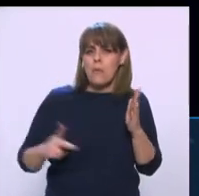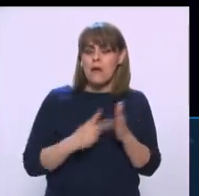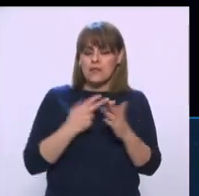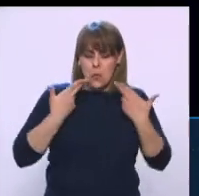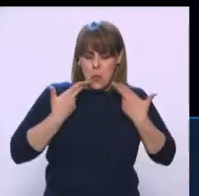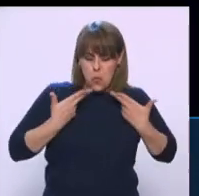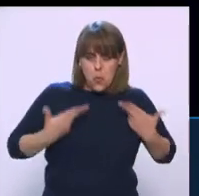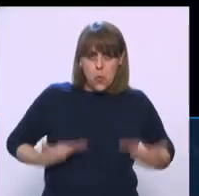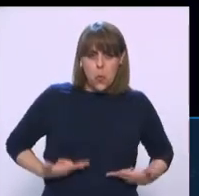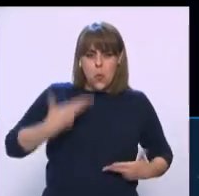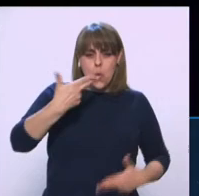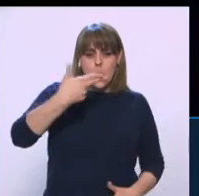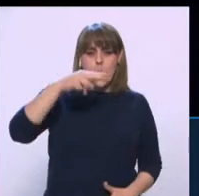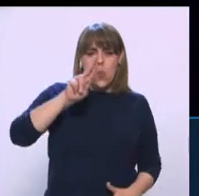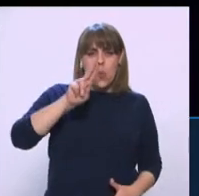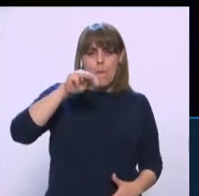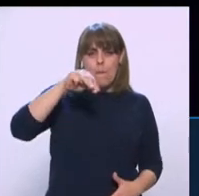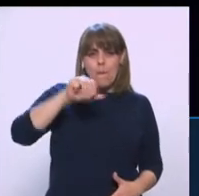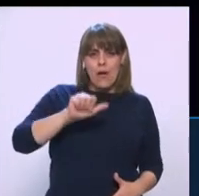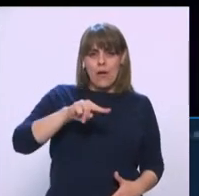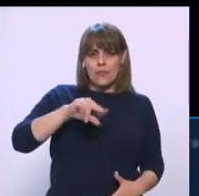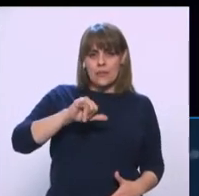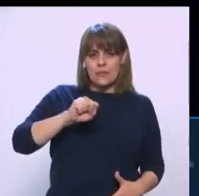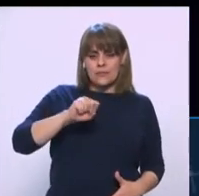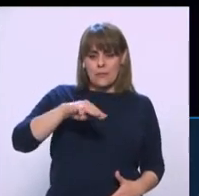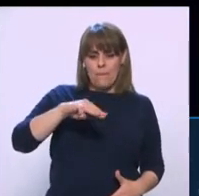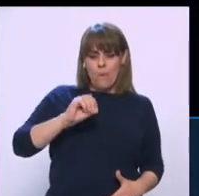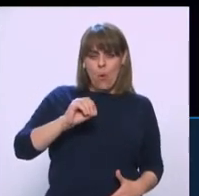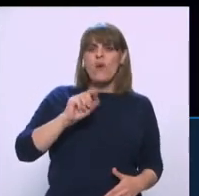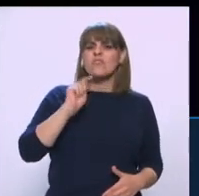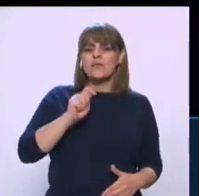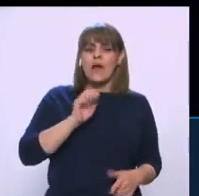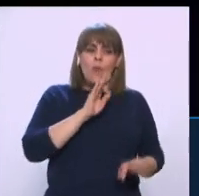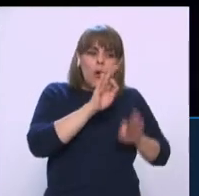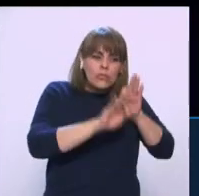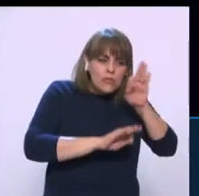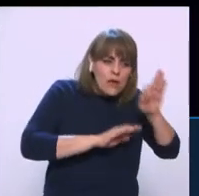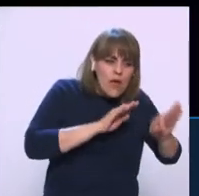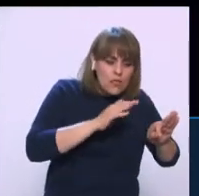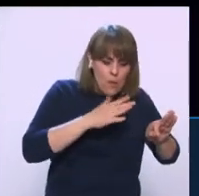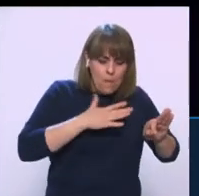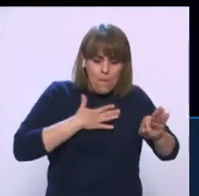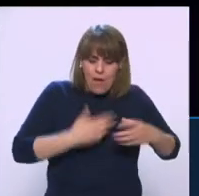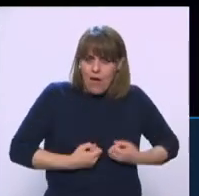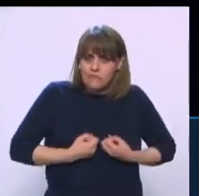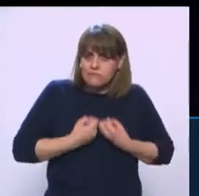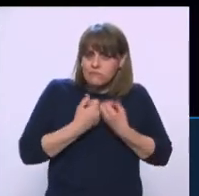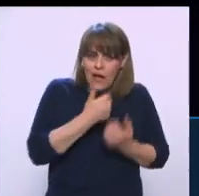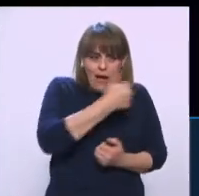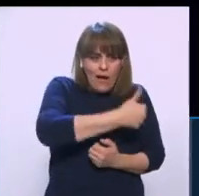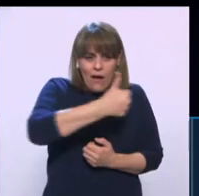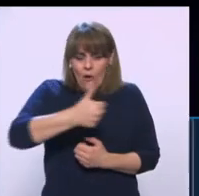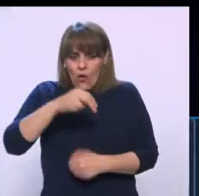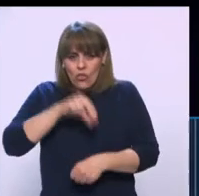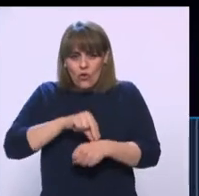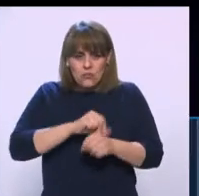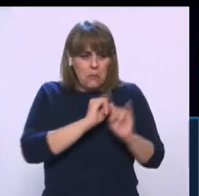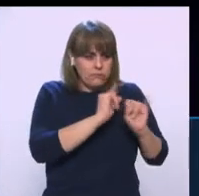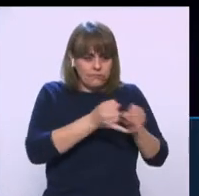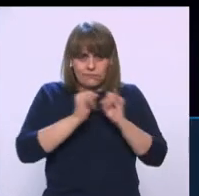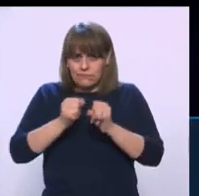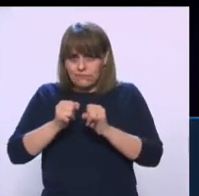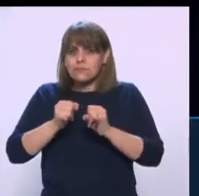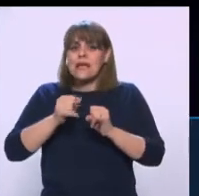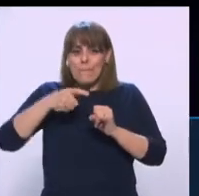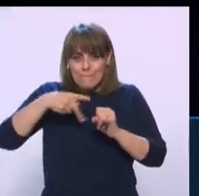humanismo, no solamente desde el punto de vista del trato, digamos, y de la entrega de cada doctor en lo individual, sino